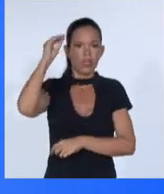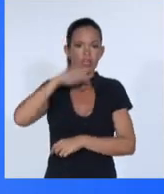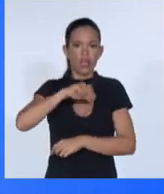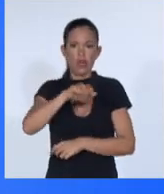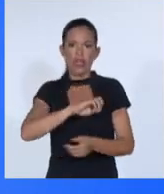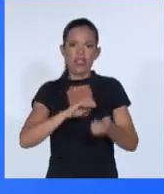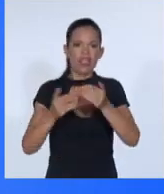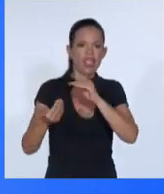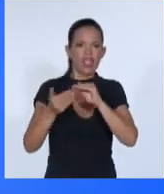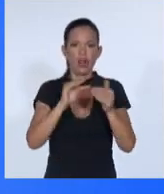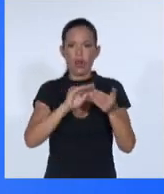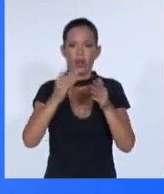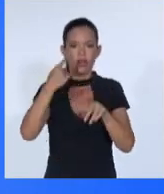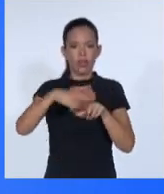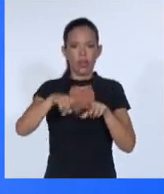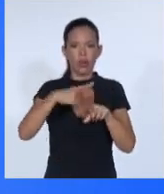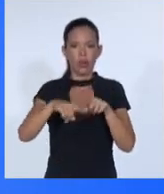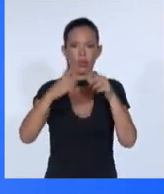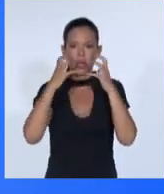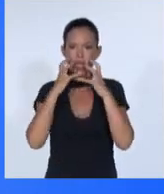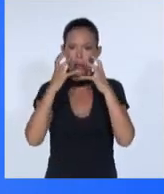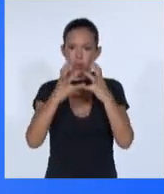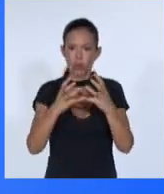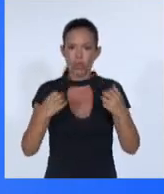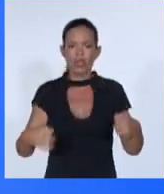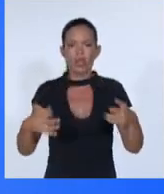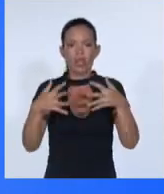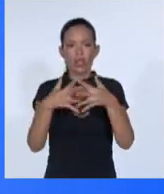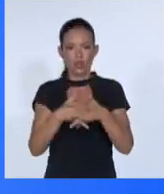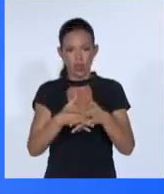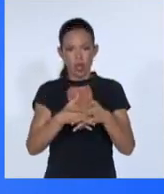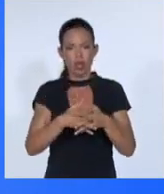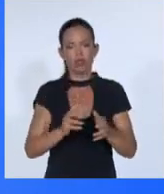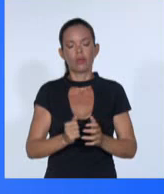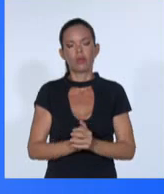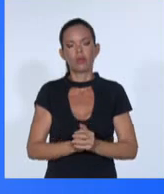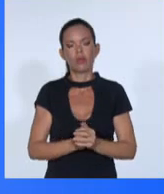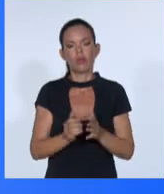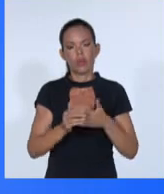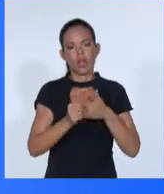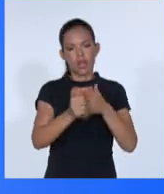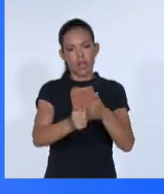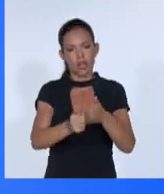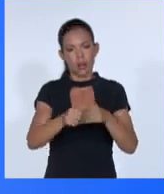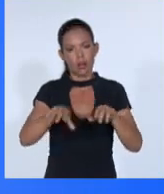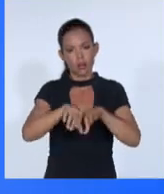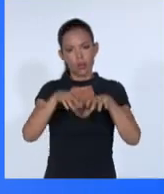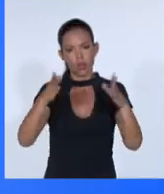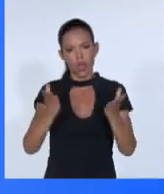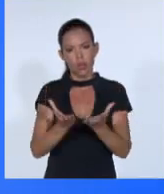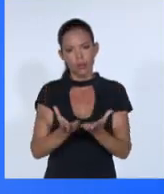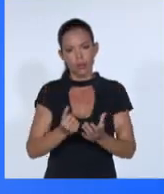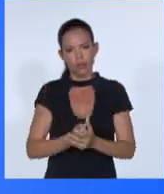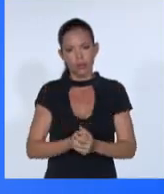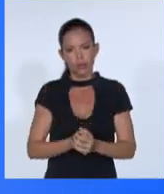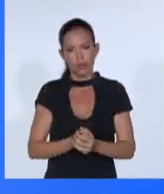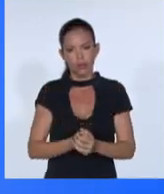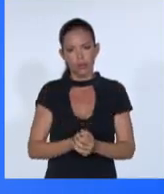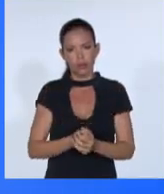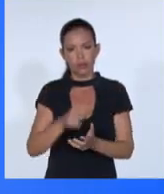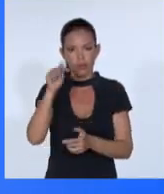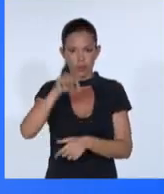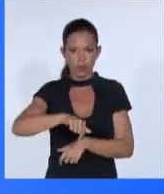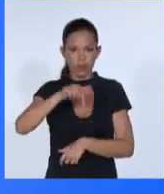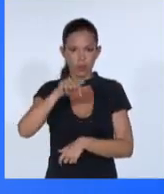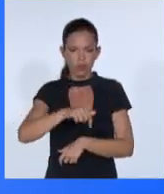de cuestiones tan importantes relativas a la gobernanza global. Este llamamiento también presupone la existencia de una